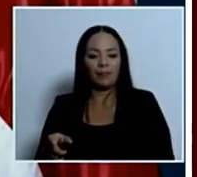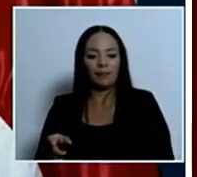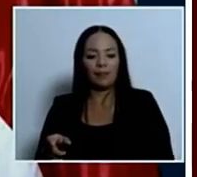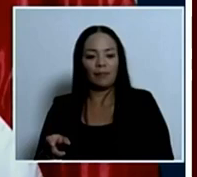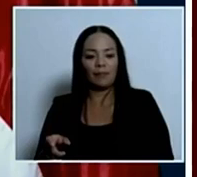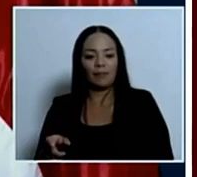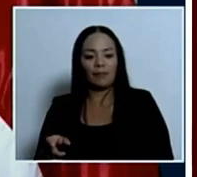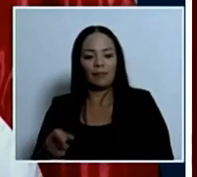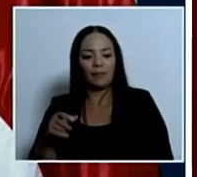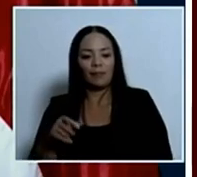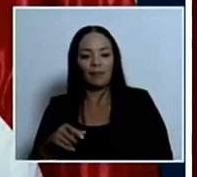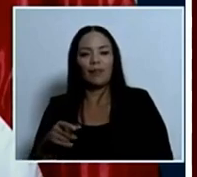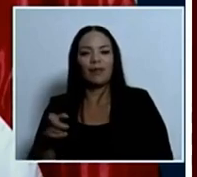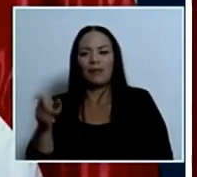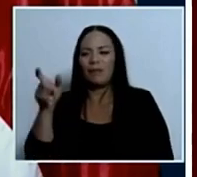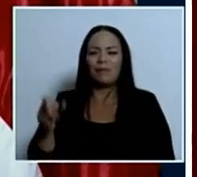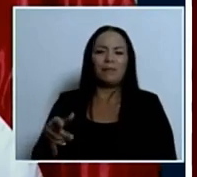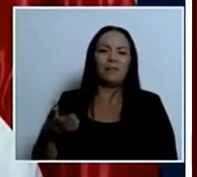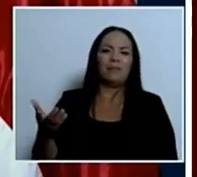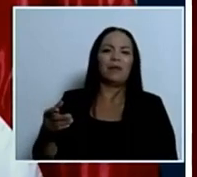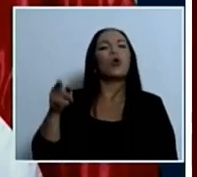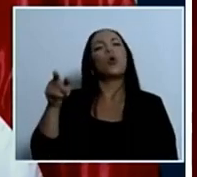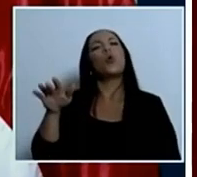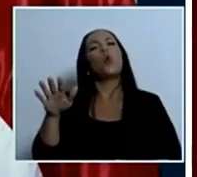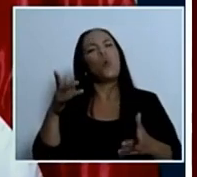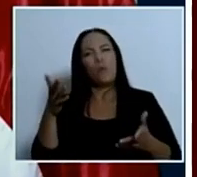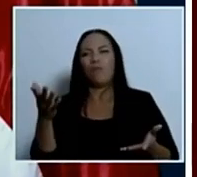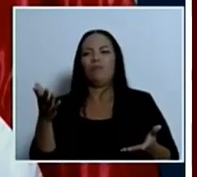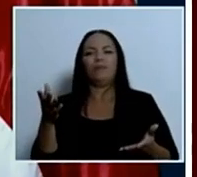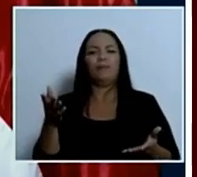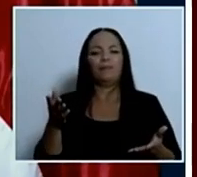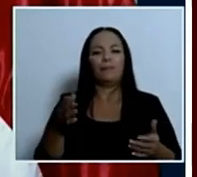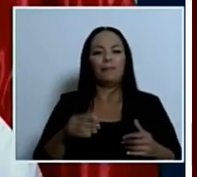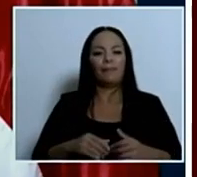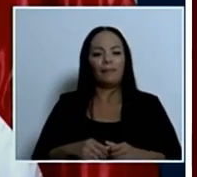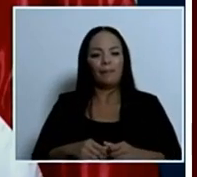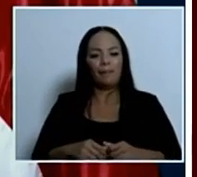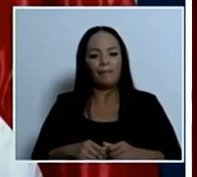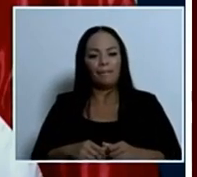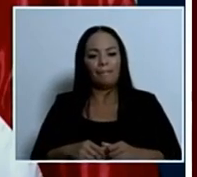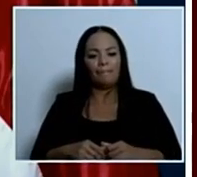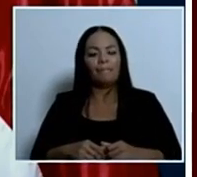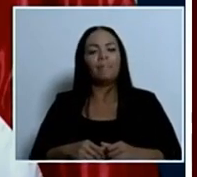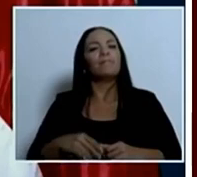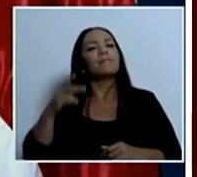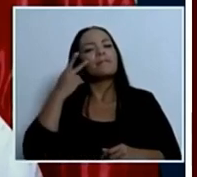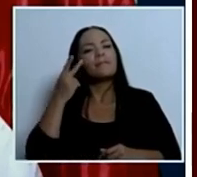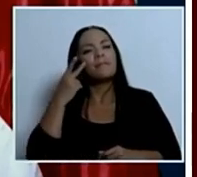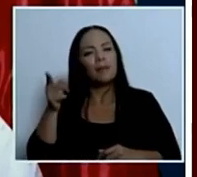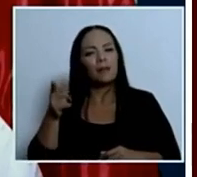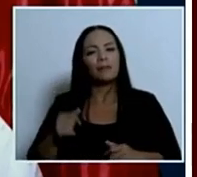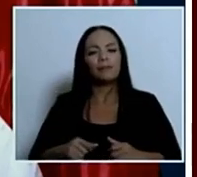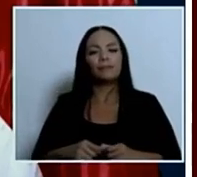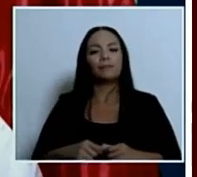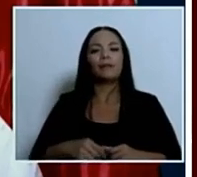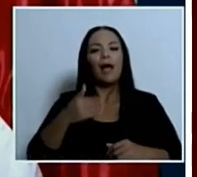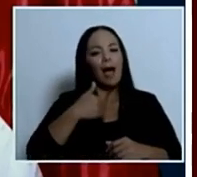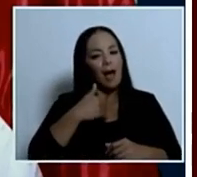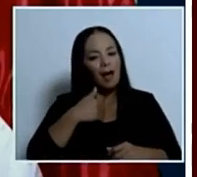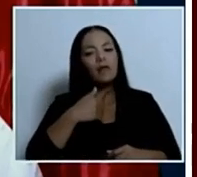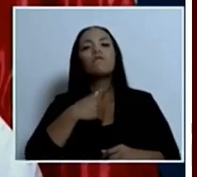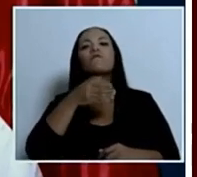de como explican que contra las recomendaciones técnicas del